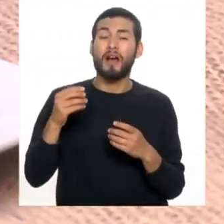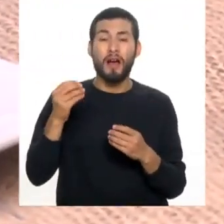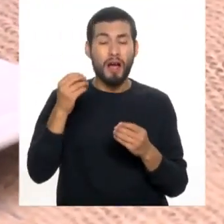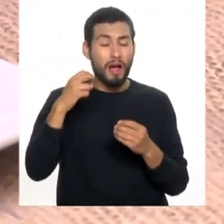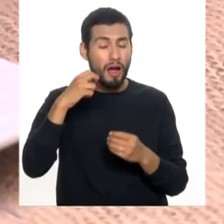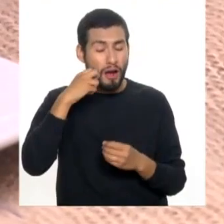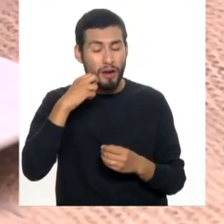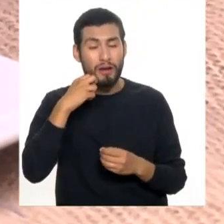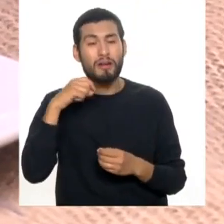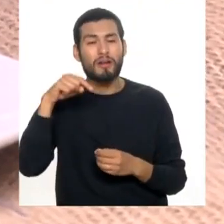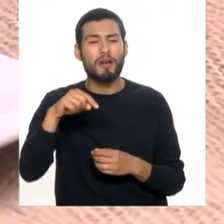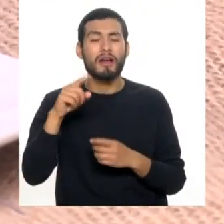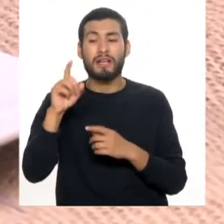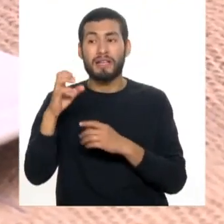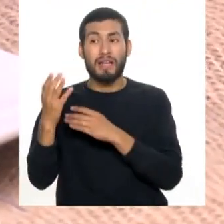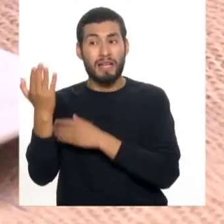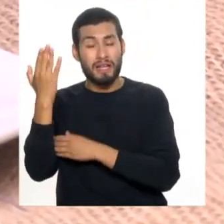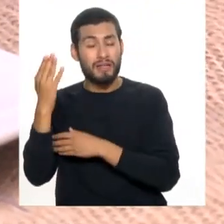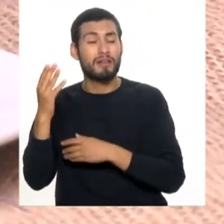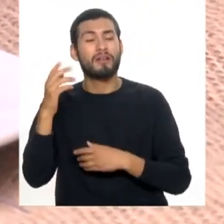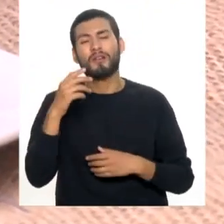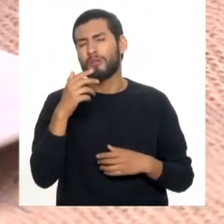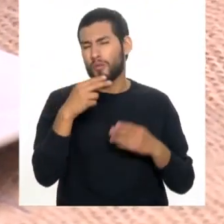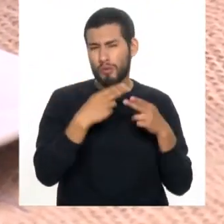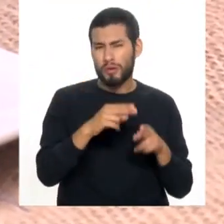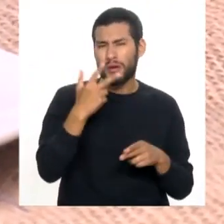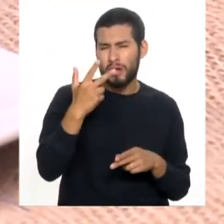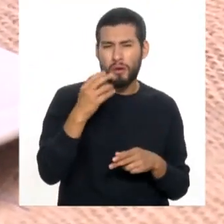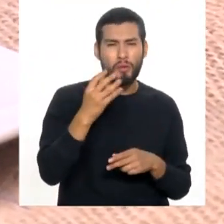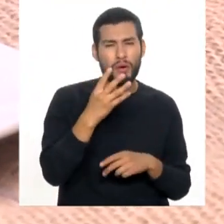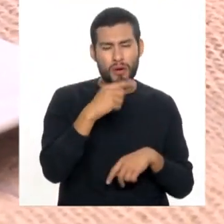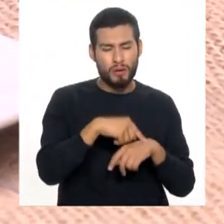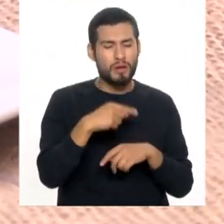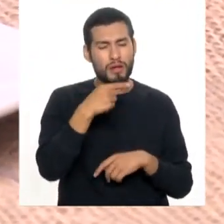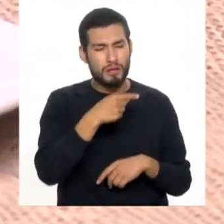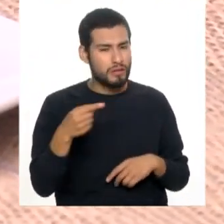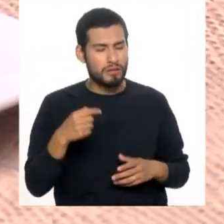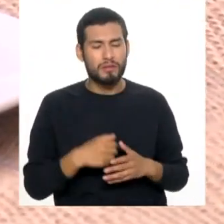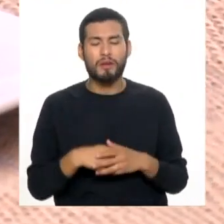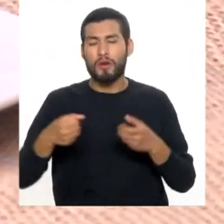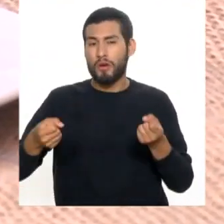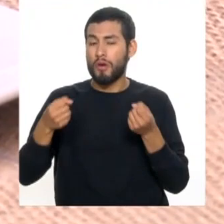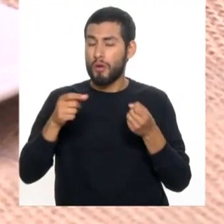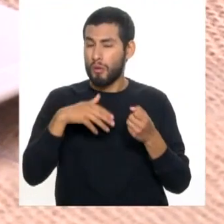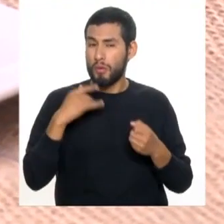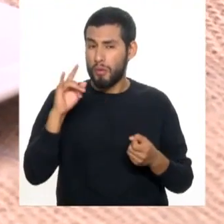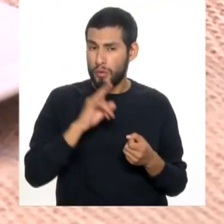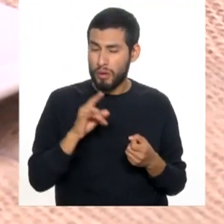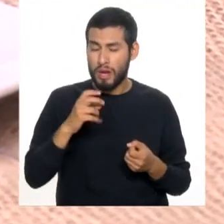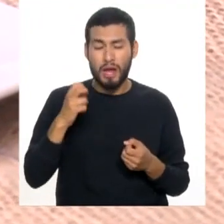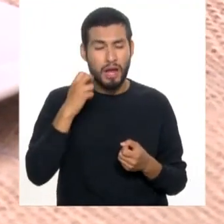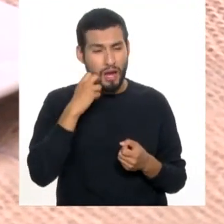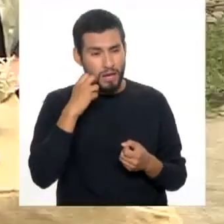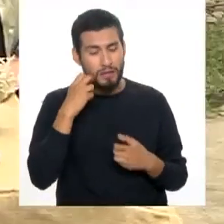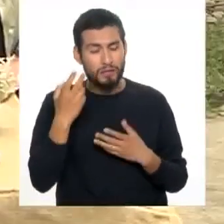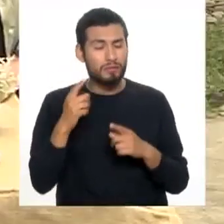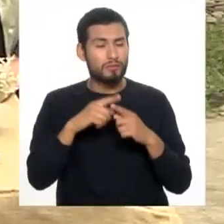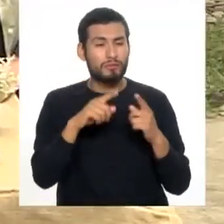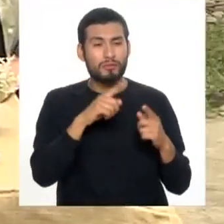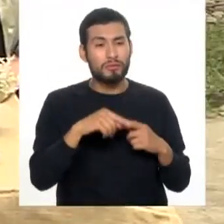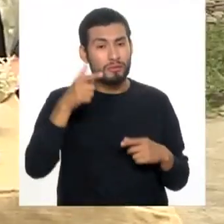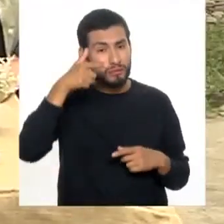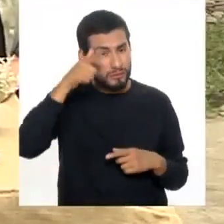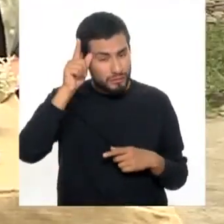100 gramos en la tarde, huevo 3, 4 veces por semana, derivados de la soya que pueden ser utilizados como la carne y productos